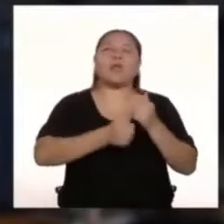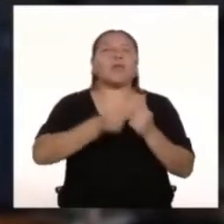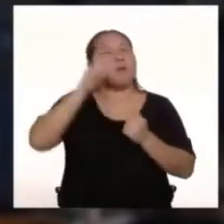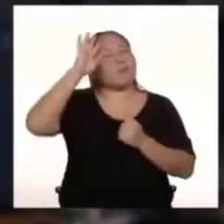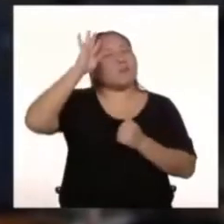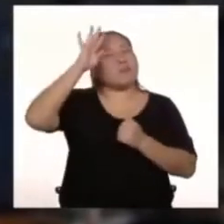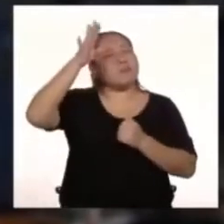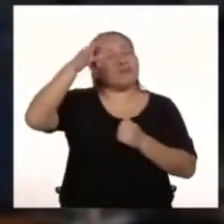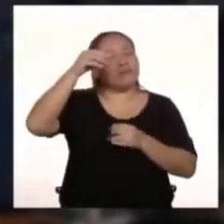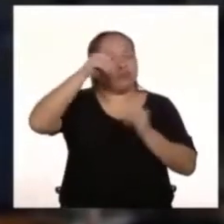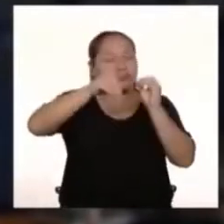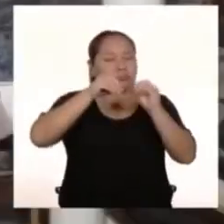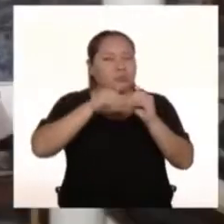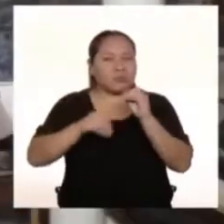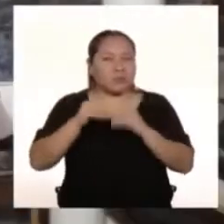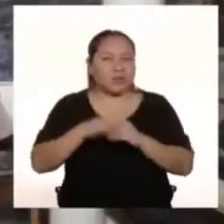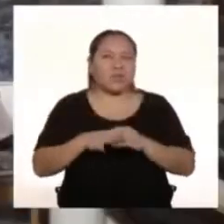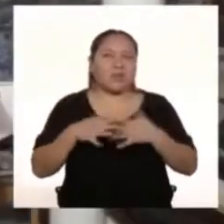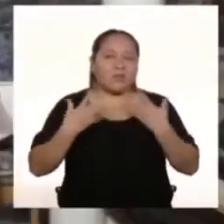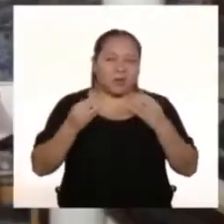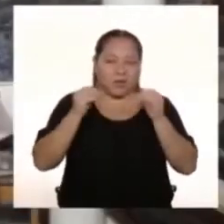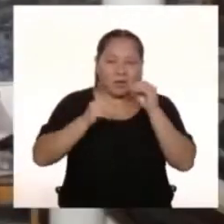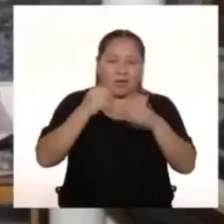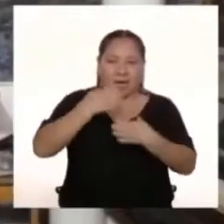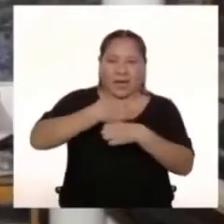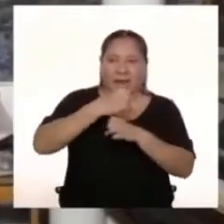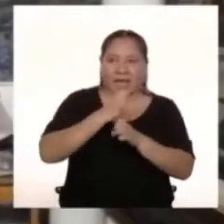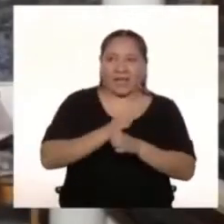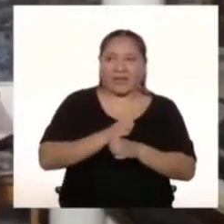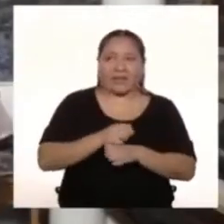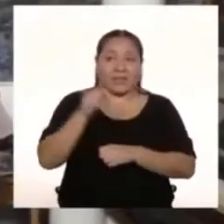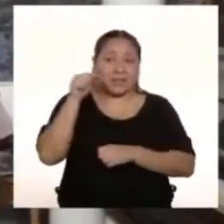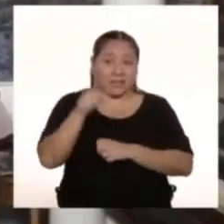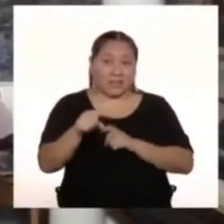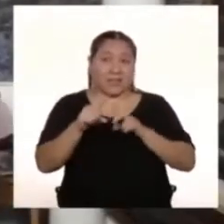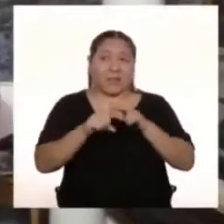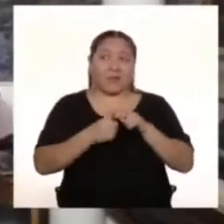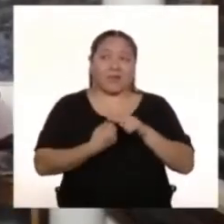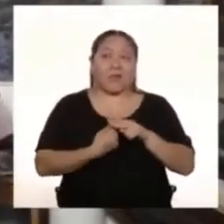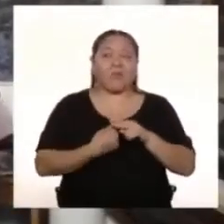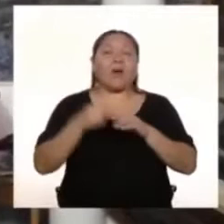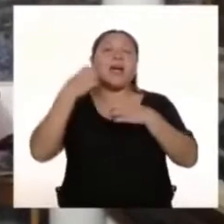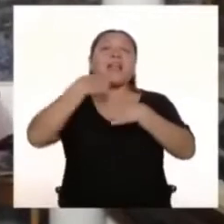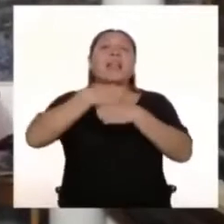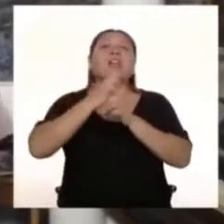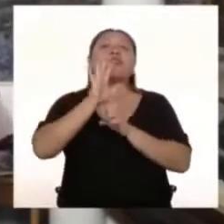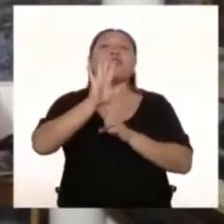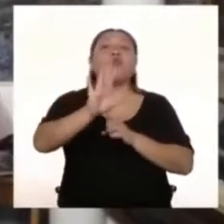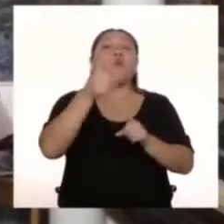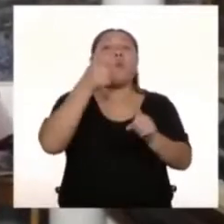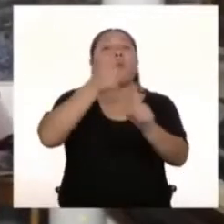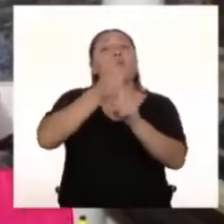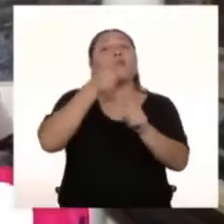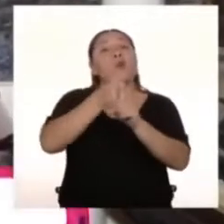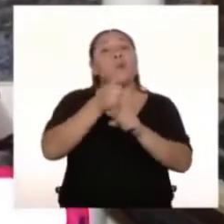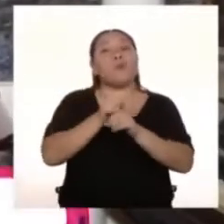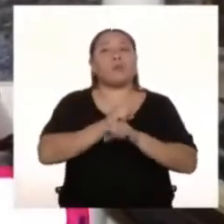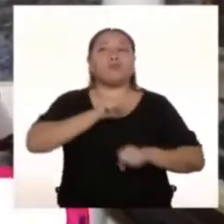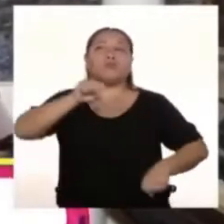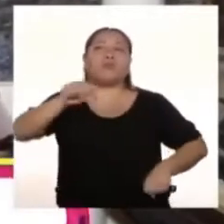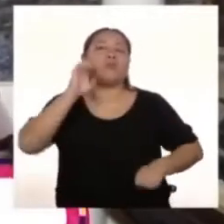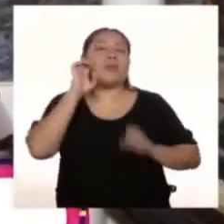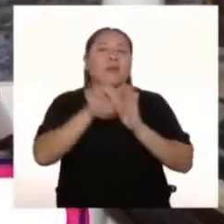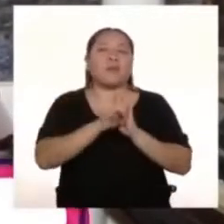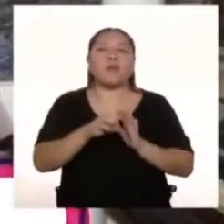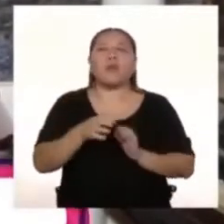Estos datos ¿No? Entonces A partir de esto Puedes crear tu superhéroe Por ejemplo ¿Qué animal te